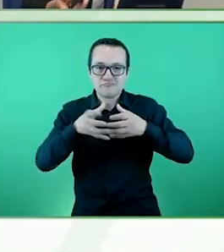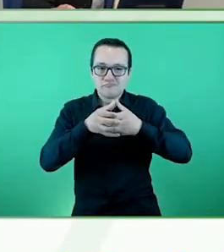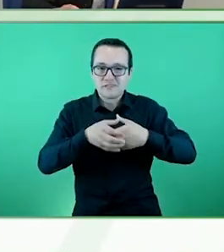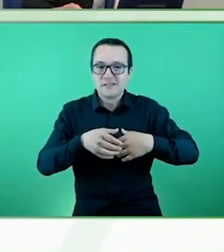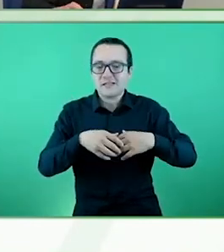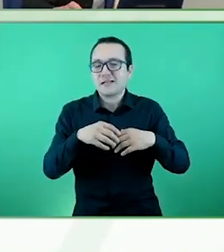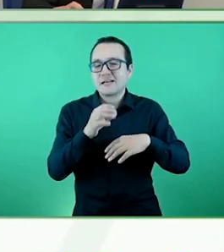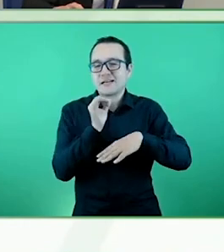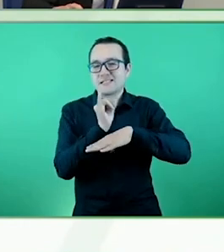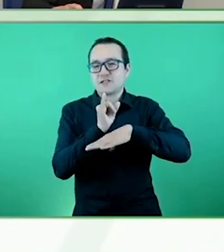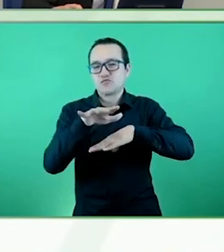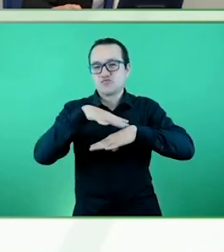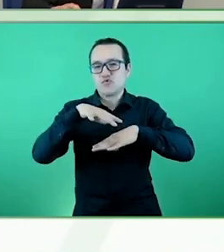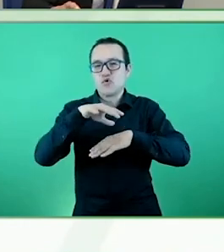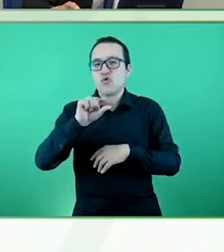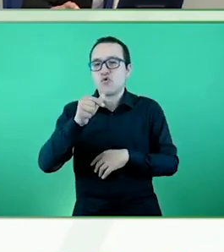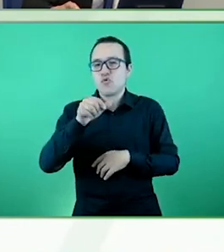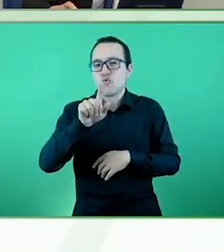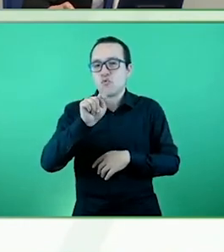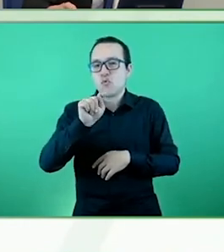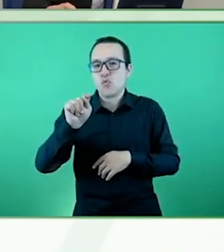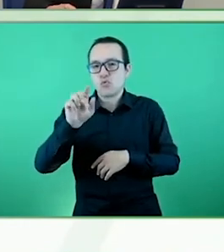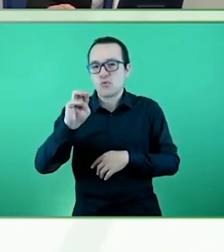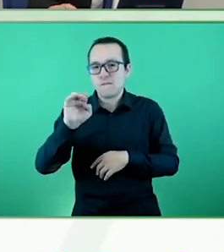que voy a empezar ahora a explicaros.